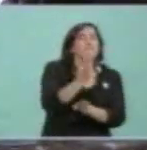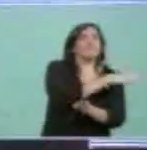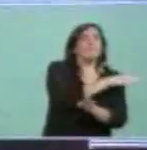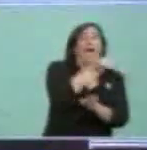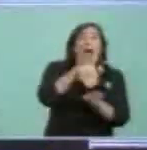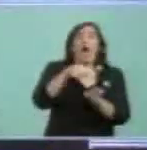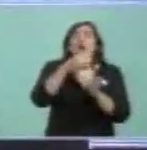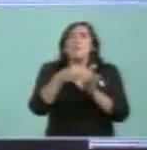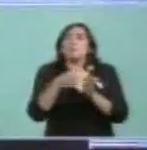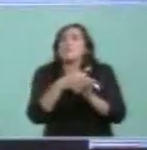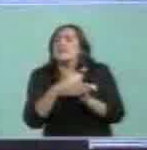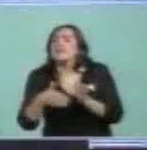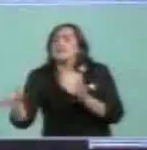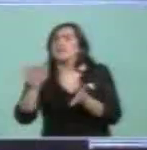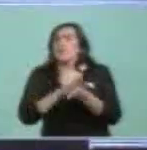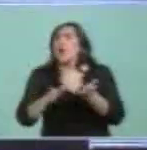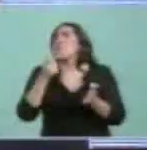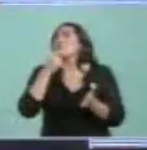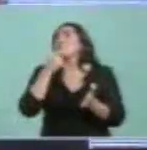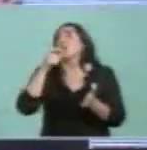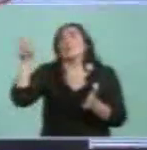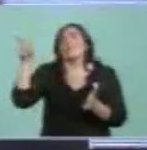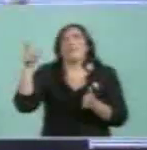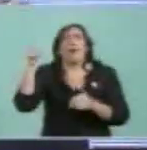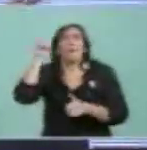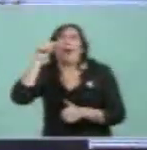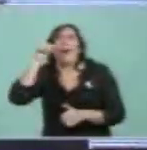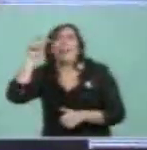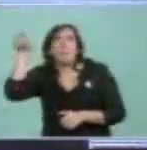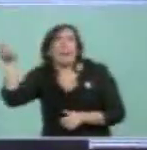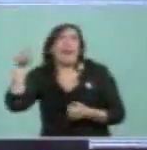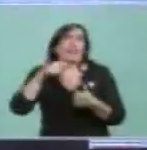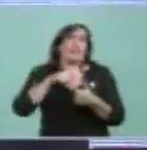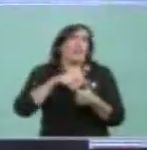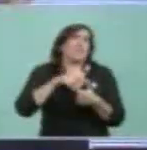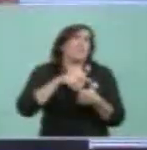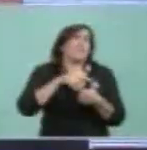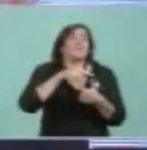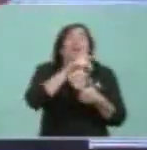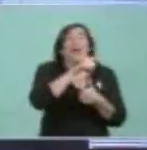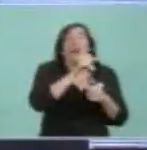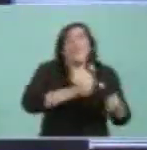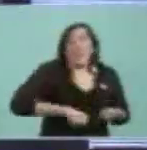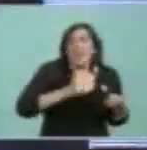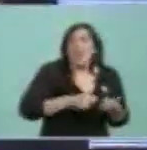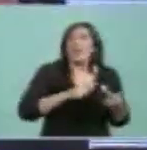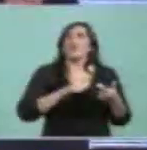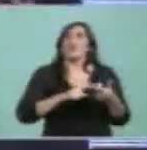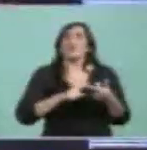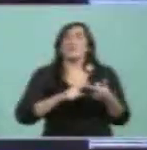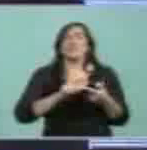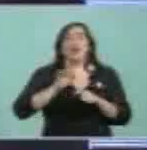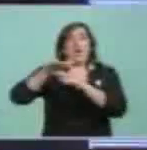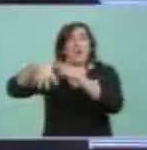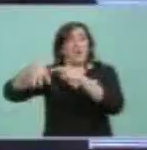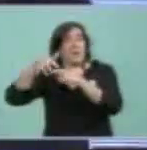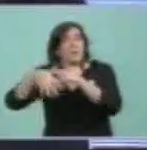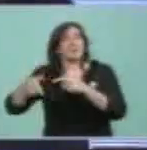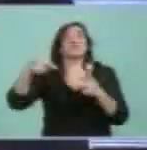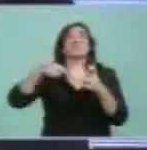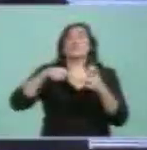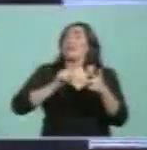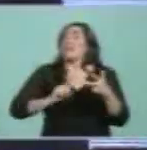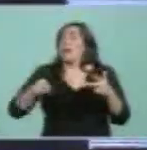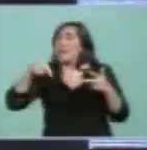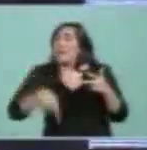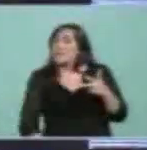creo que Bariloche y Mar del Plata deben ser turísticamente junto a Iguazú y Calafate, no piensen que la voy a dejar